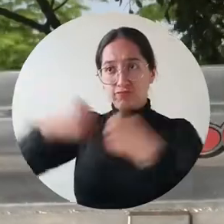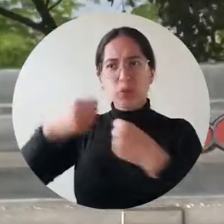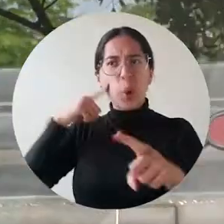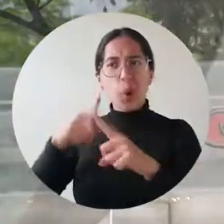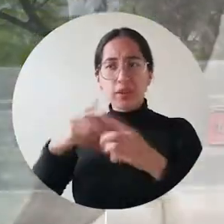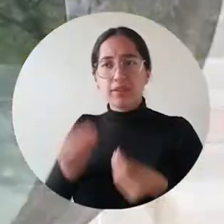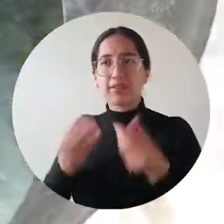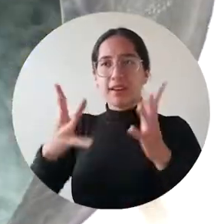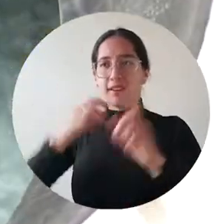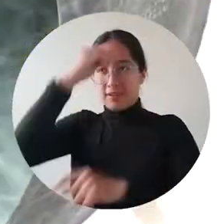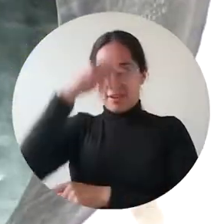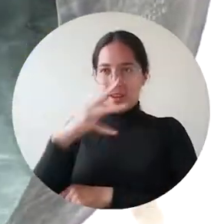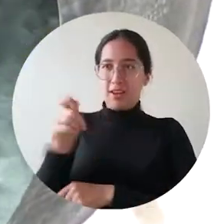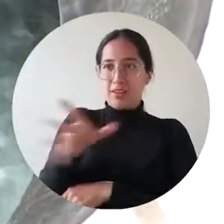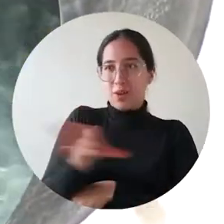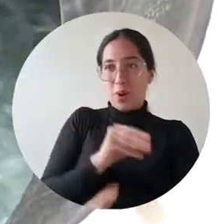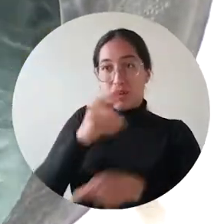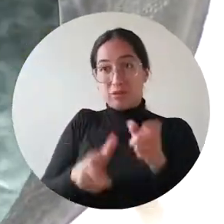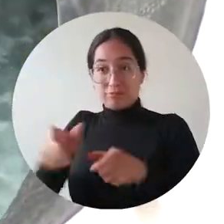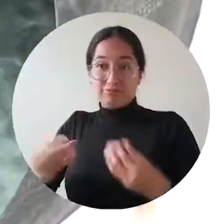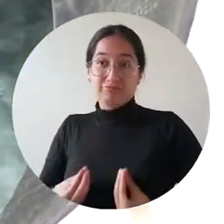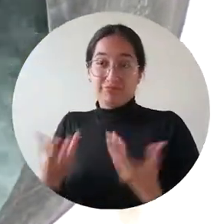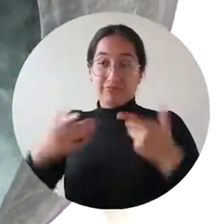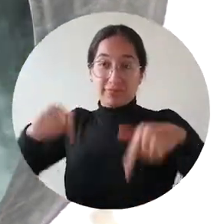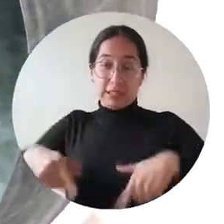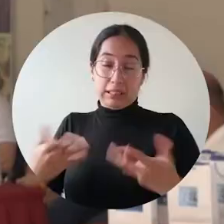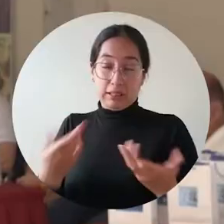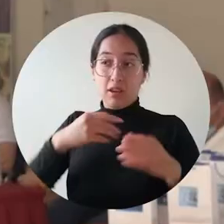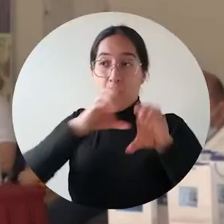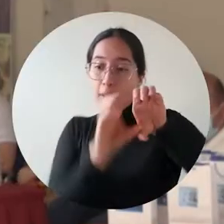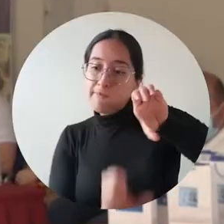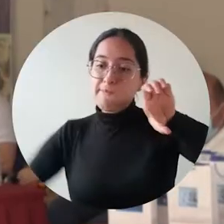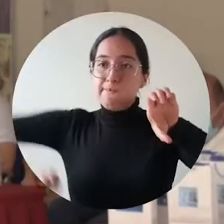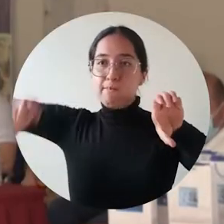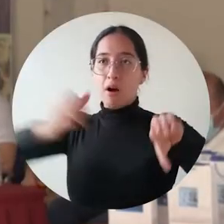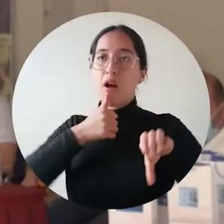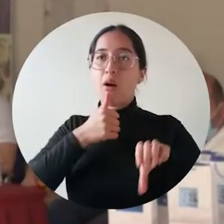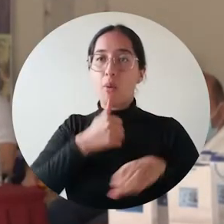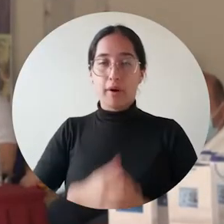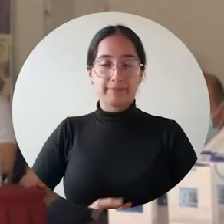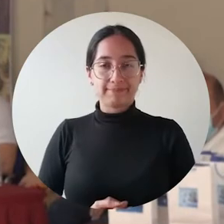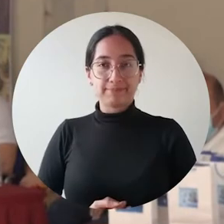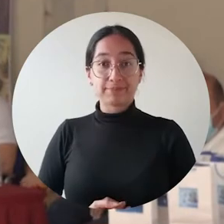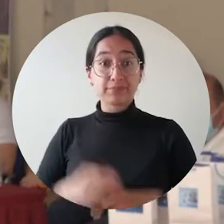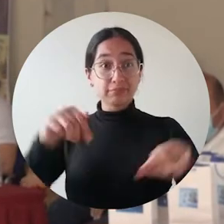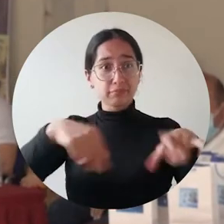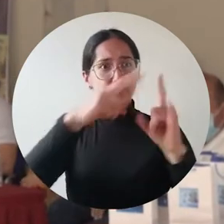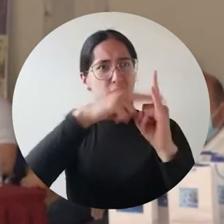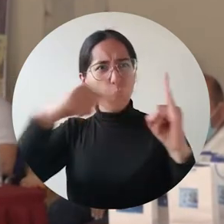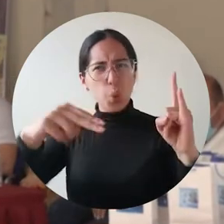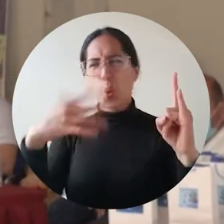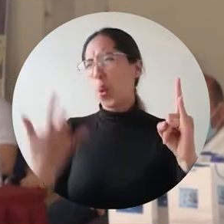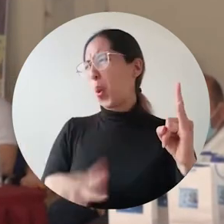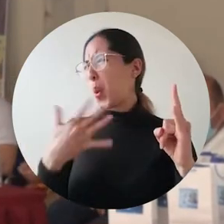comunidad samaria por lo menos el preciado líquido a través de esta agua subterránea. La Universidad del Magdalena es una universidad que cada vez más